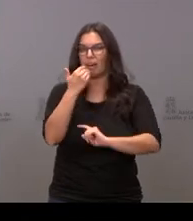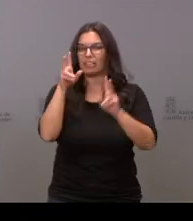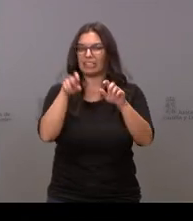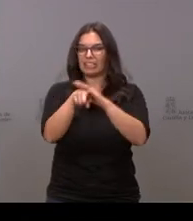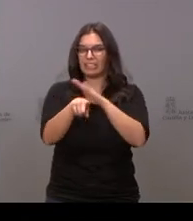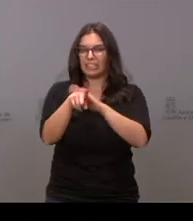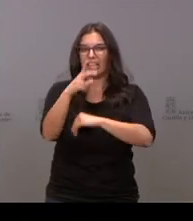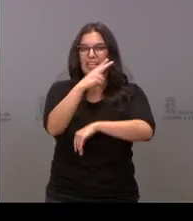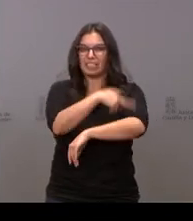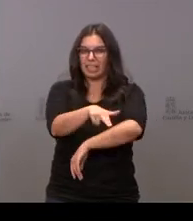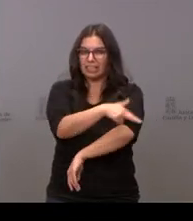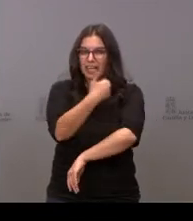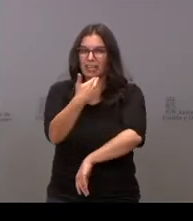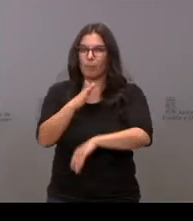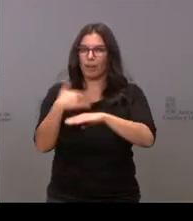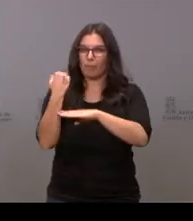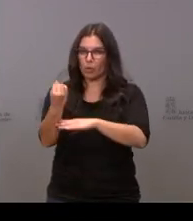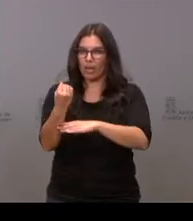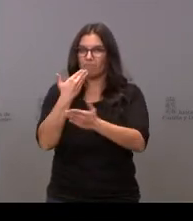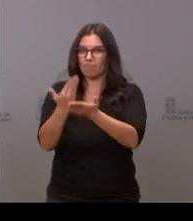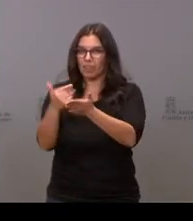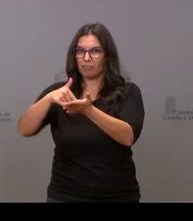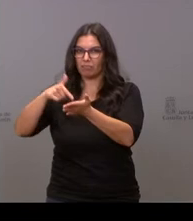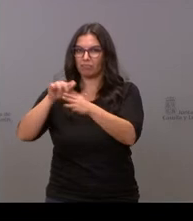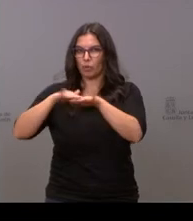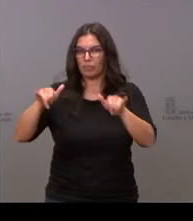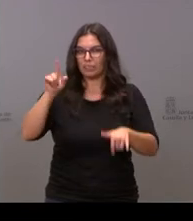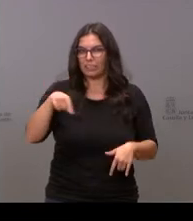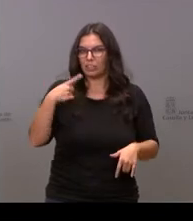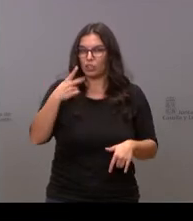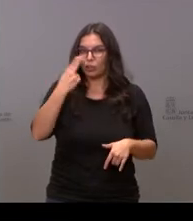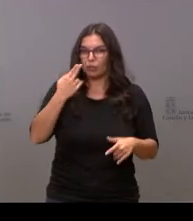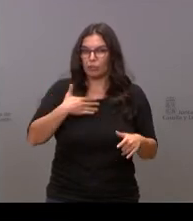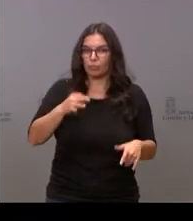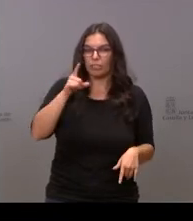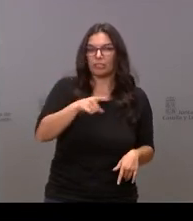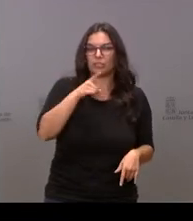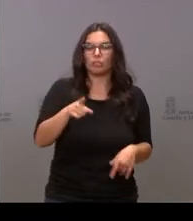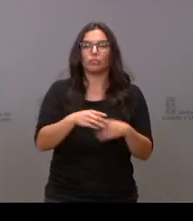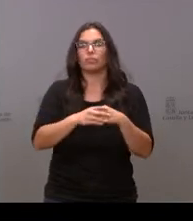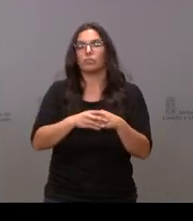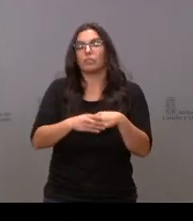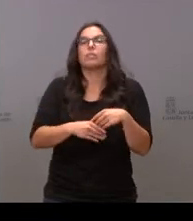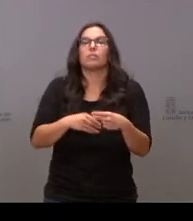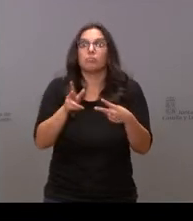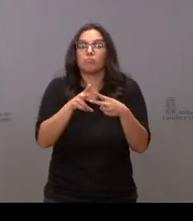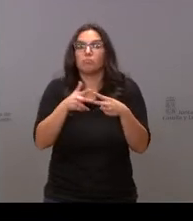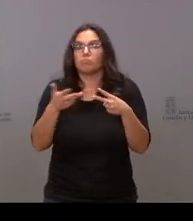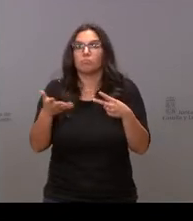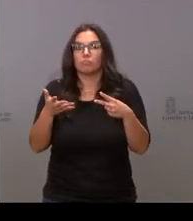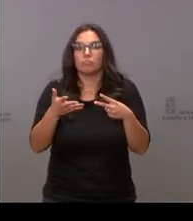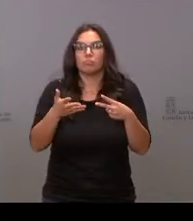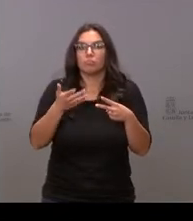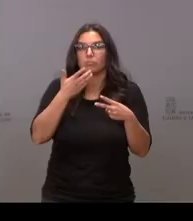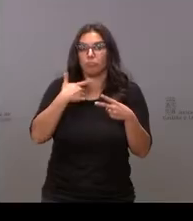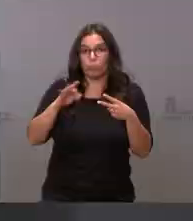sanitaria para apoyar esos presupuestos no sé si podría confirmar que efectivamente va a darse esos cambios y que se puede dar luz verde